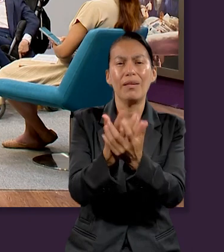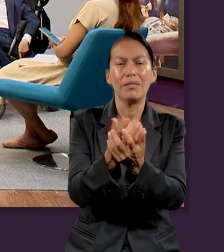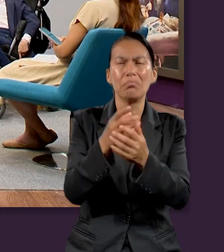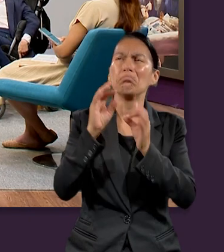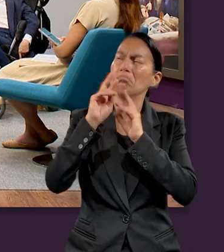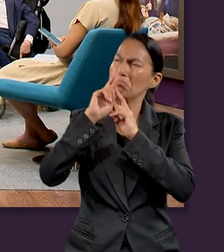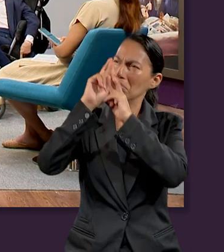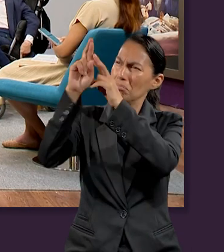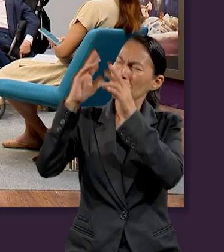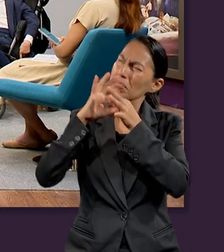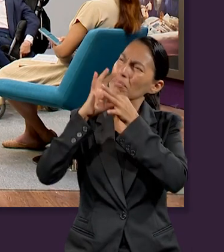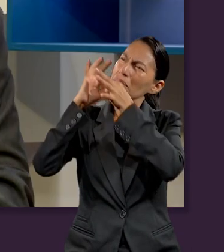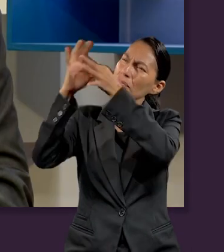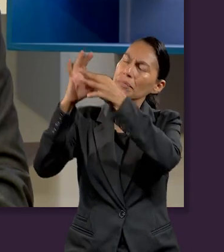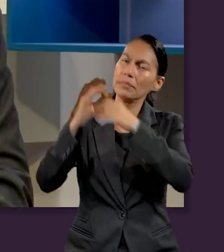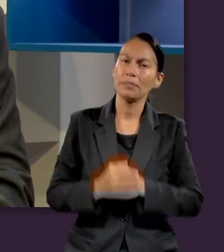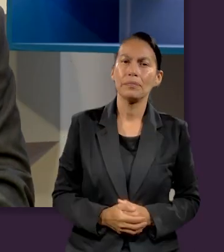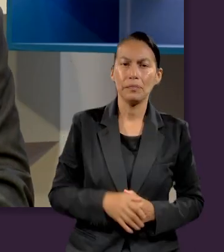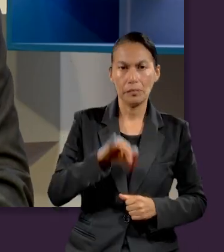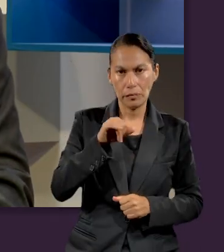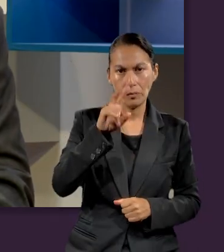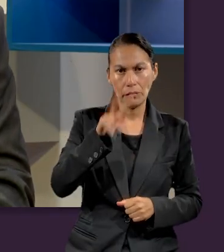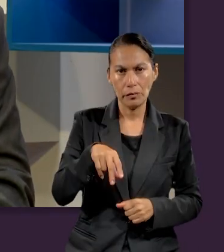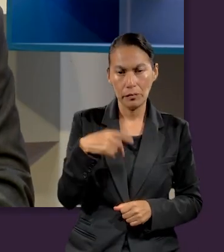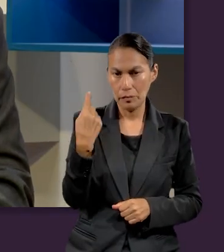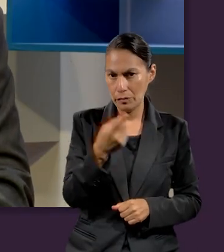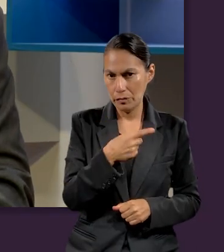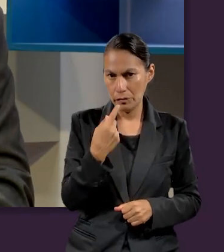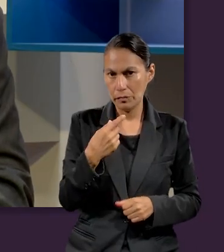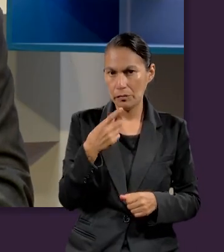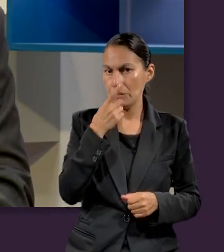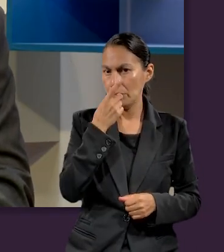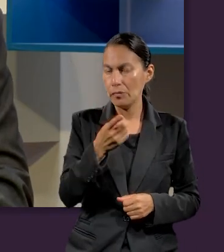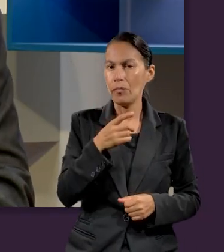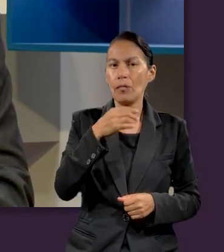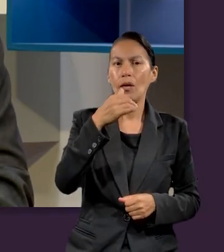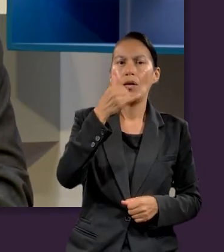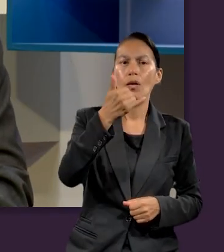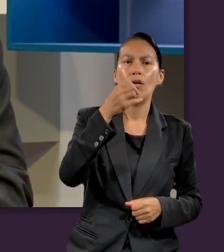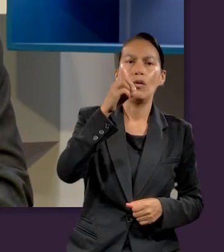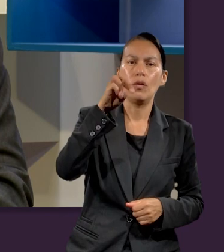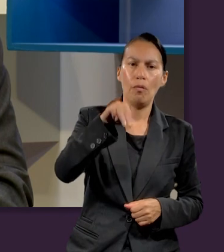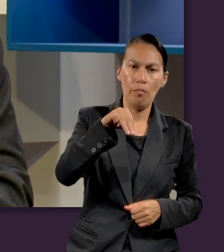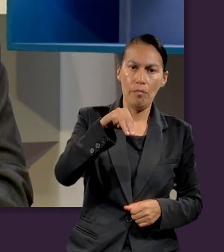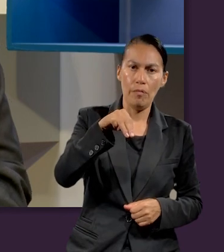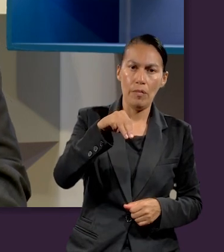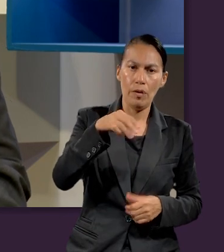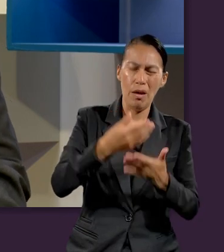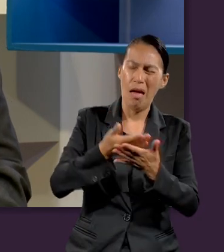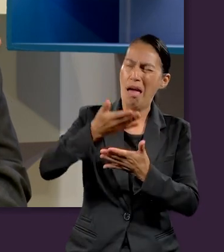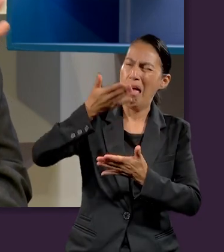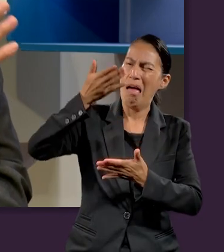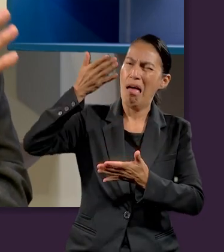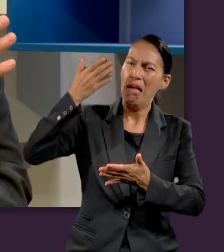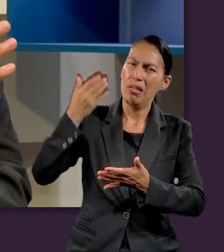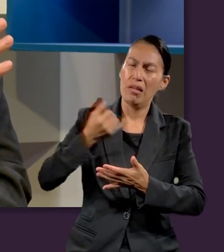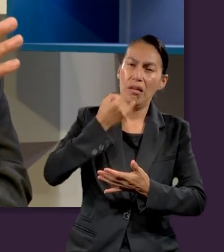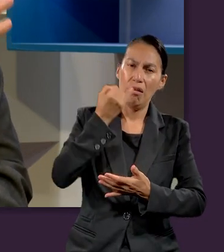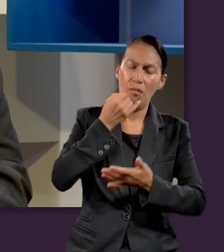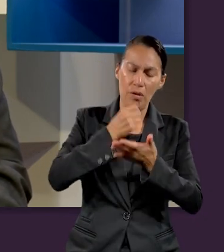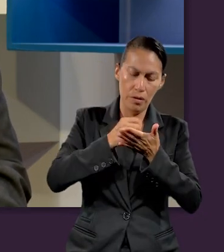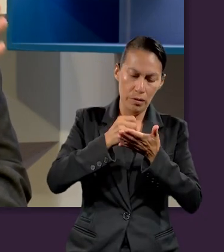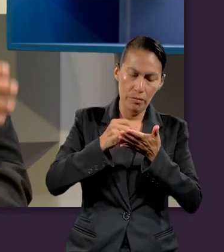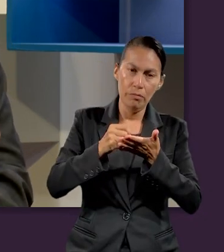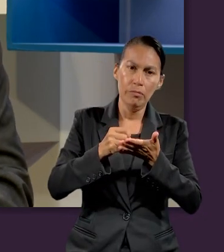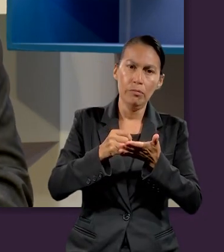Sí, en esto queremos hacer mucho énfasis en el hecho de que la palabra Yom, en el idioma que se escribió